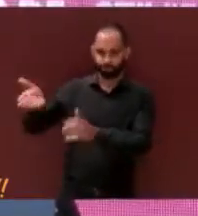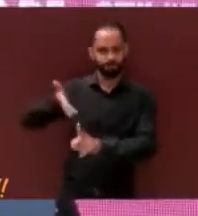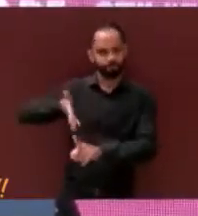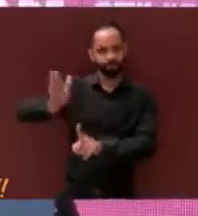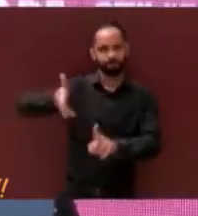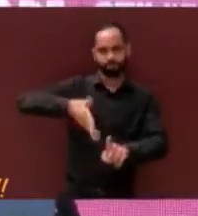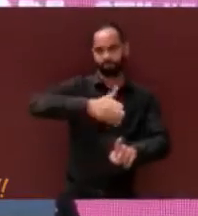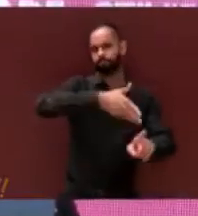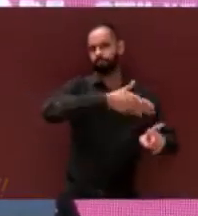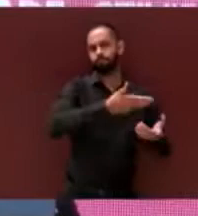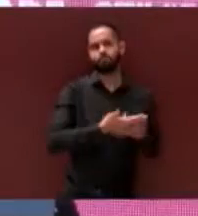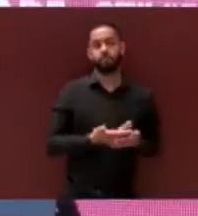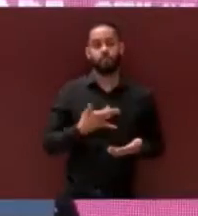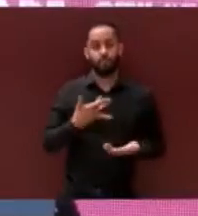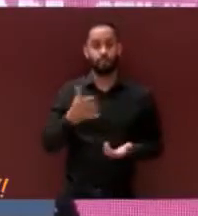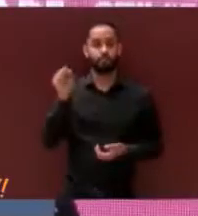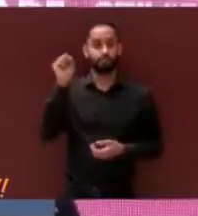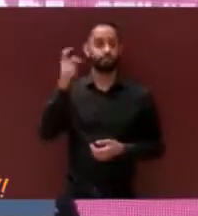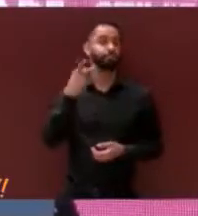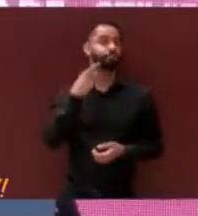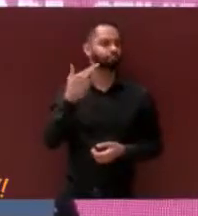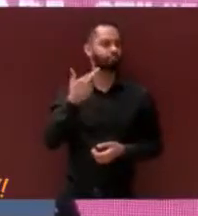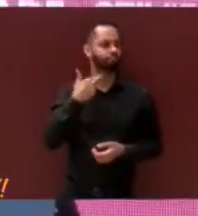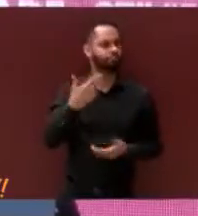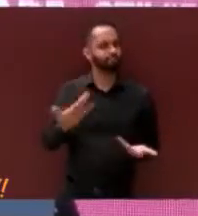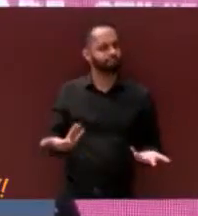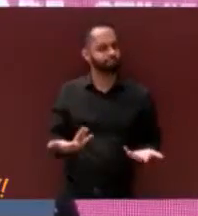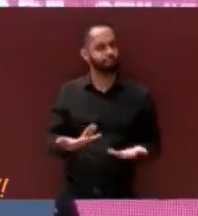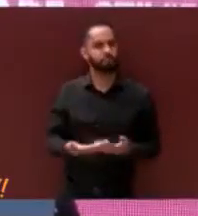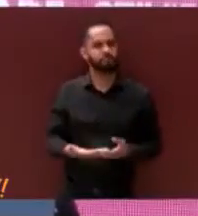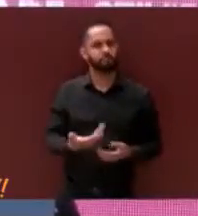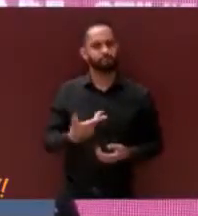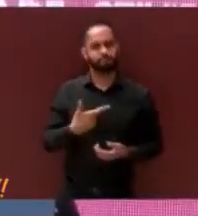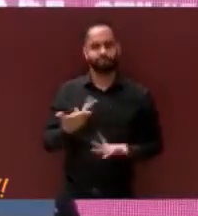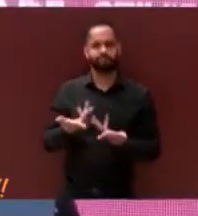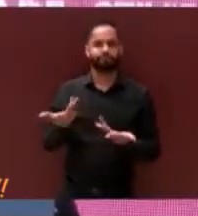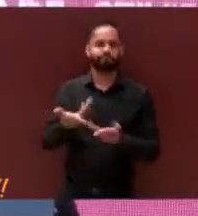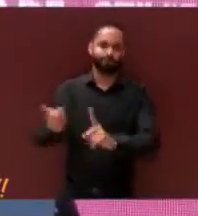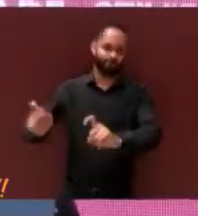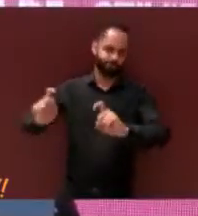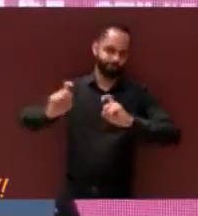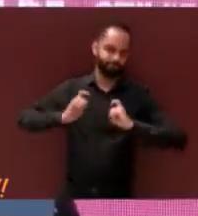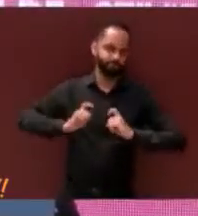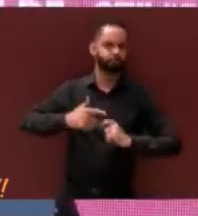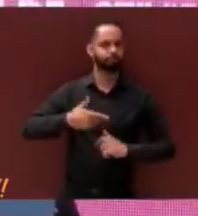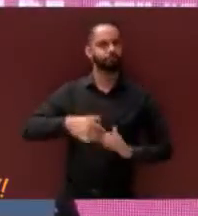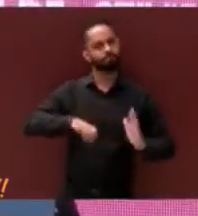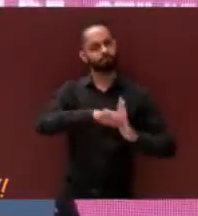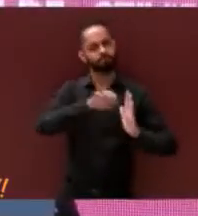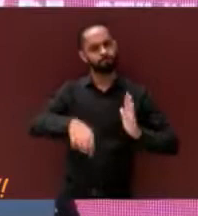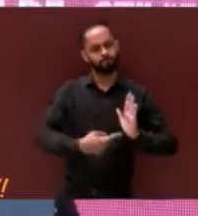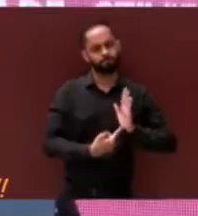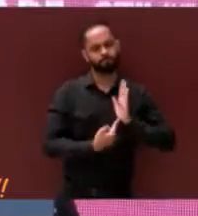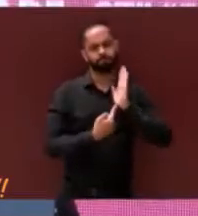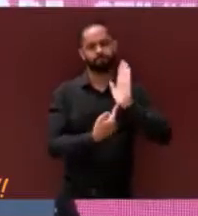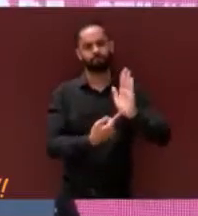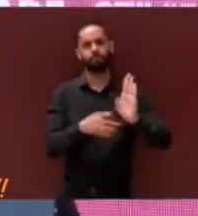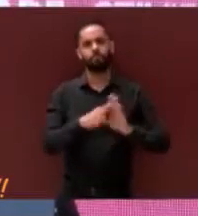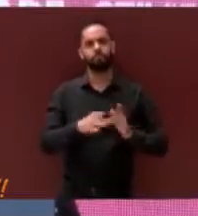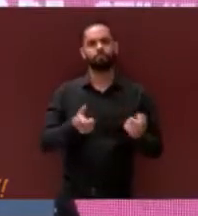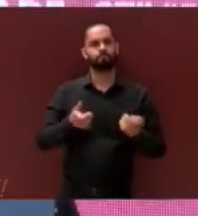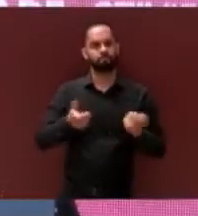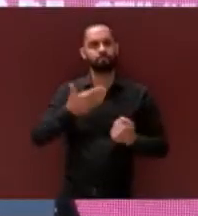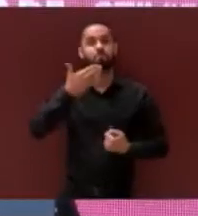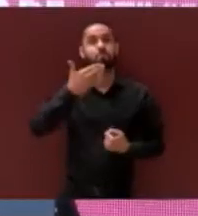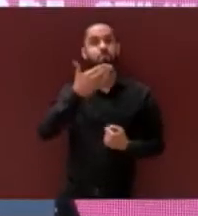Sindicatura Procuradora, teníamos la particular encomienda de ser ejemplo de cómo administrar una dependencia municipal